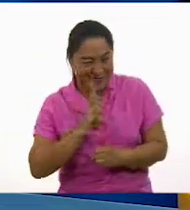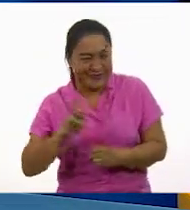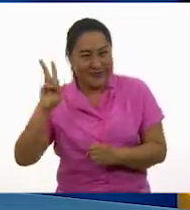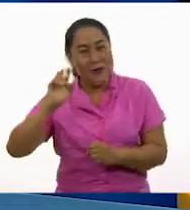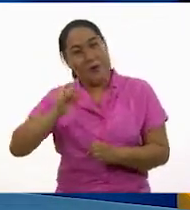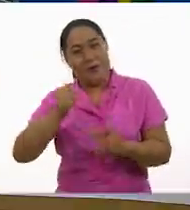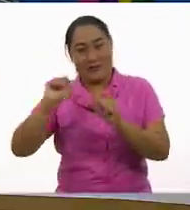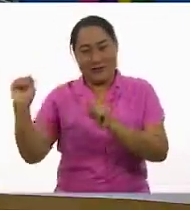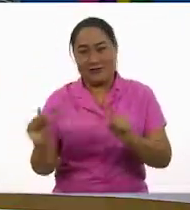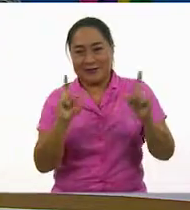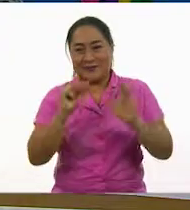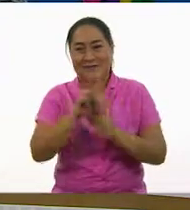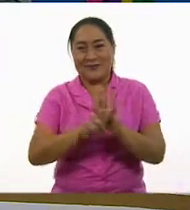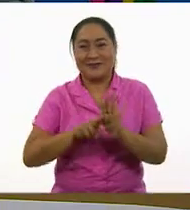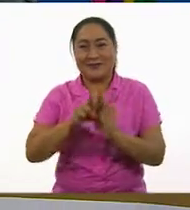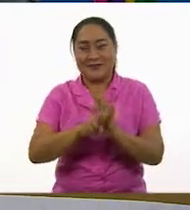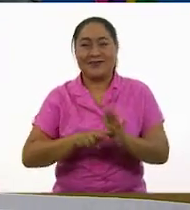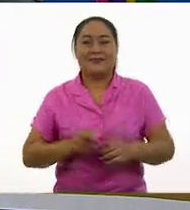el siguiente video.